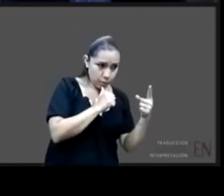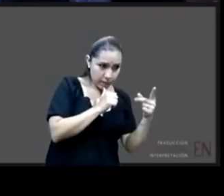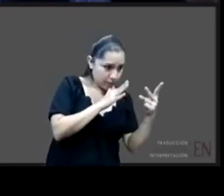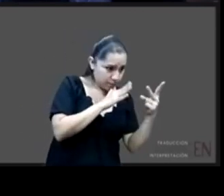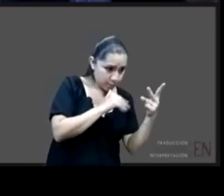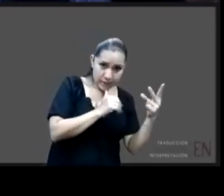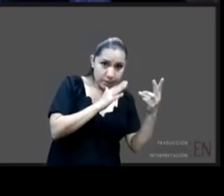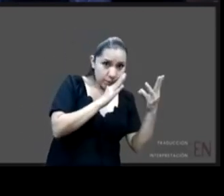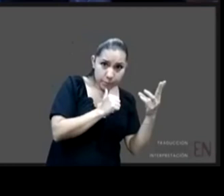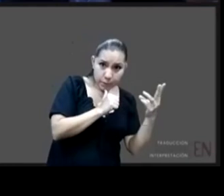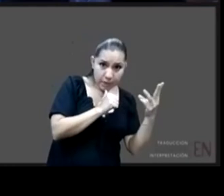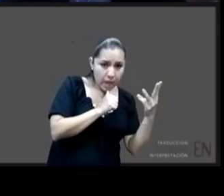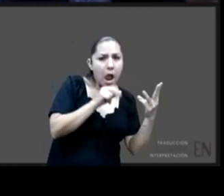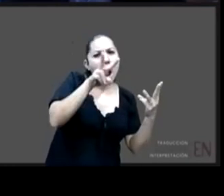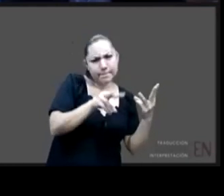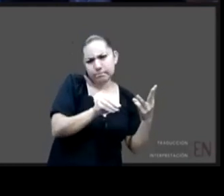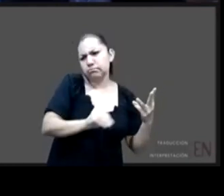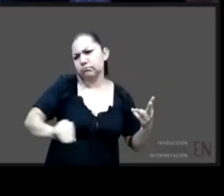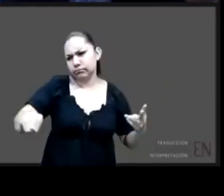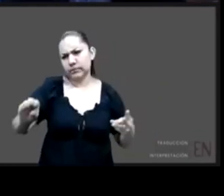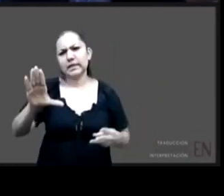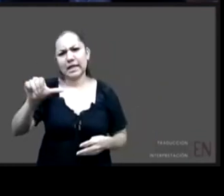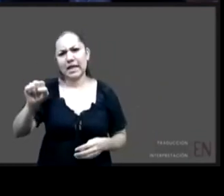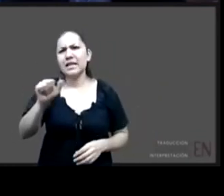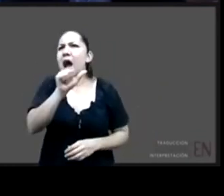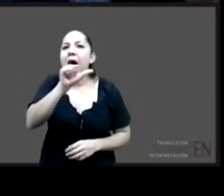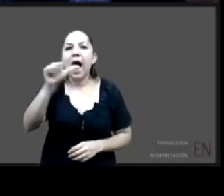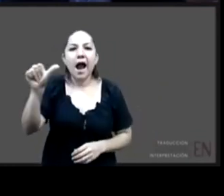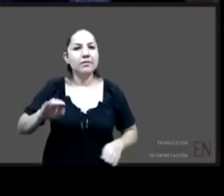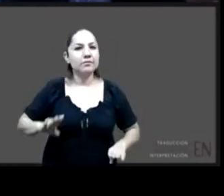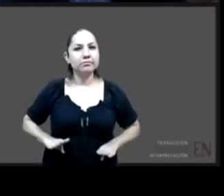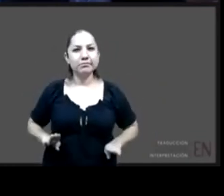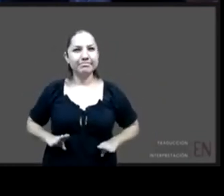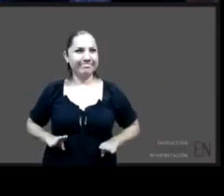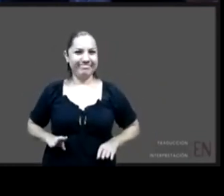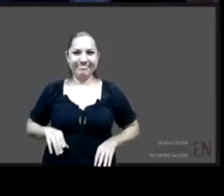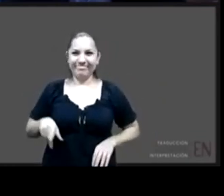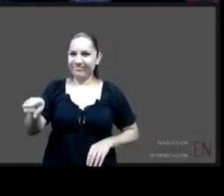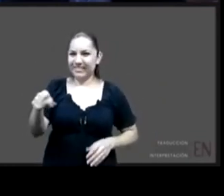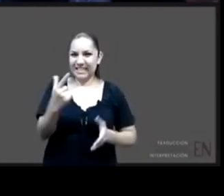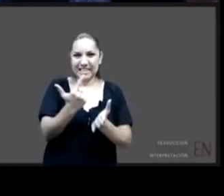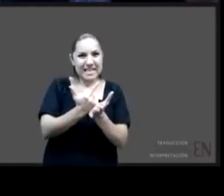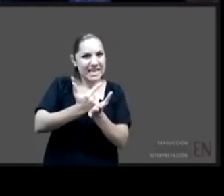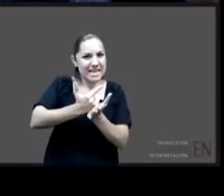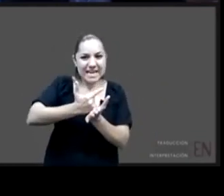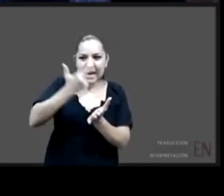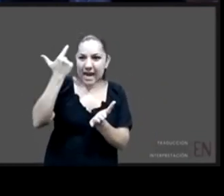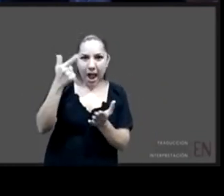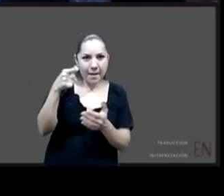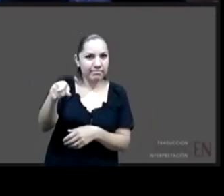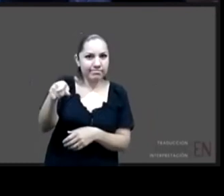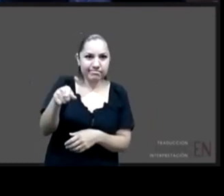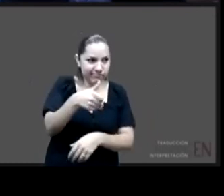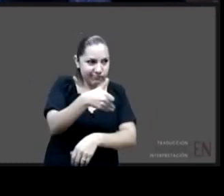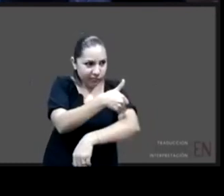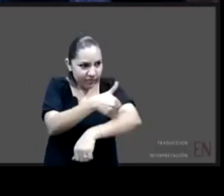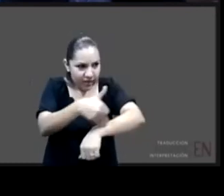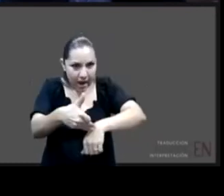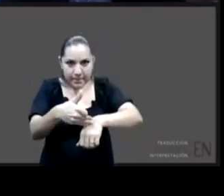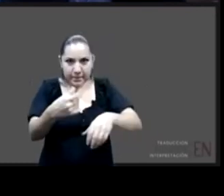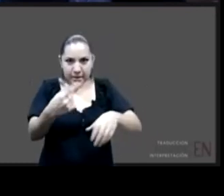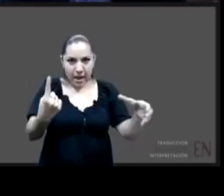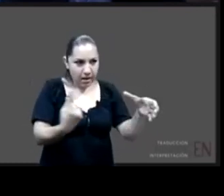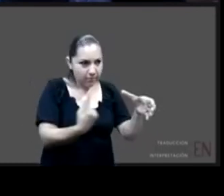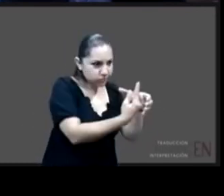casos más graves que no hayan encontrado otra alternativa familiar puedan estar en estos centros